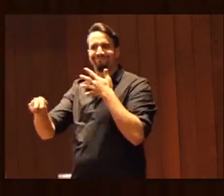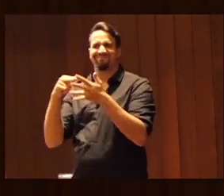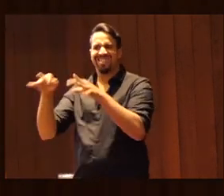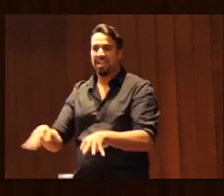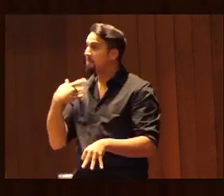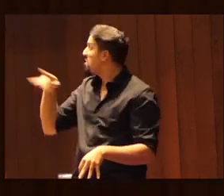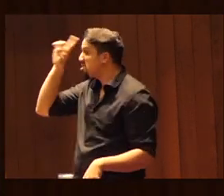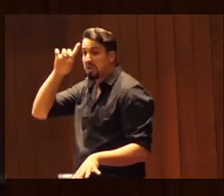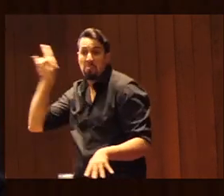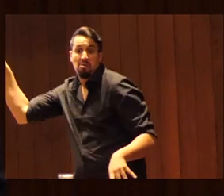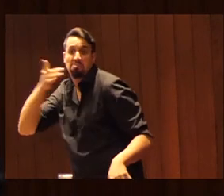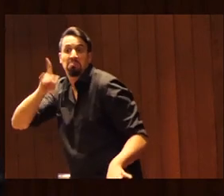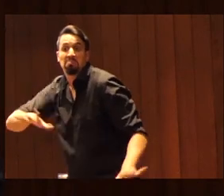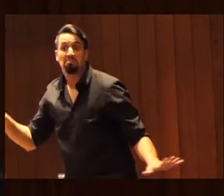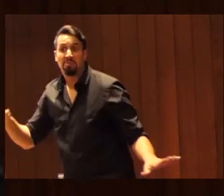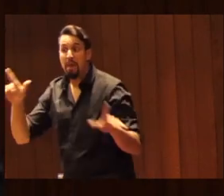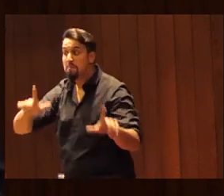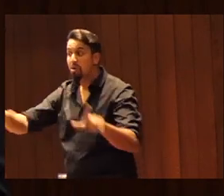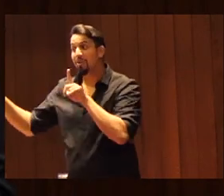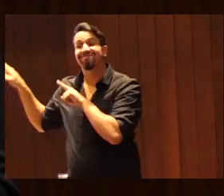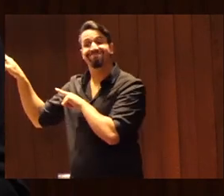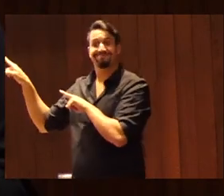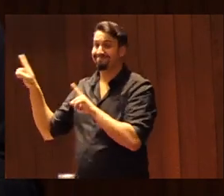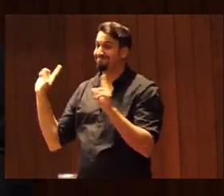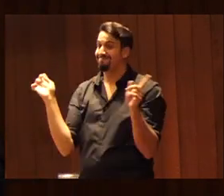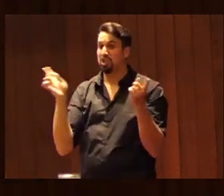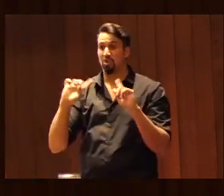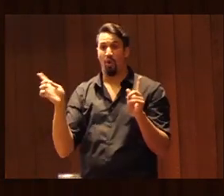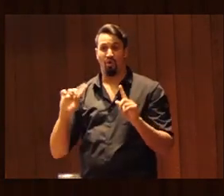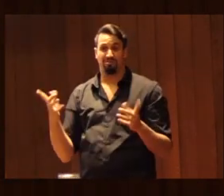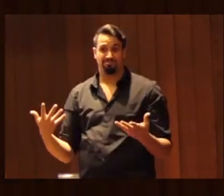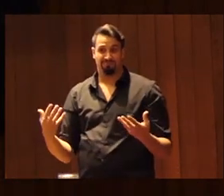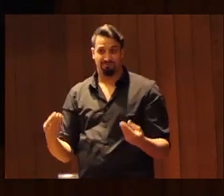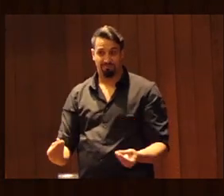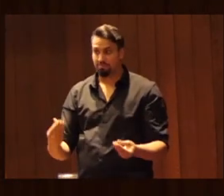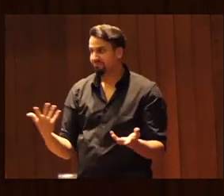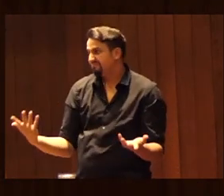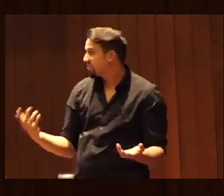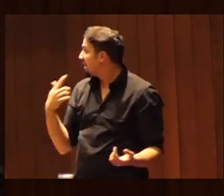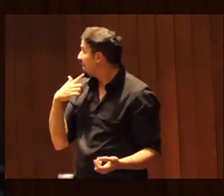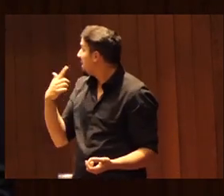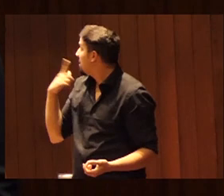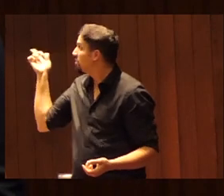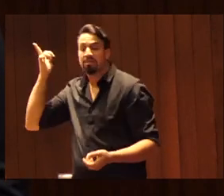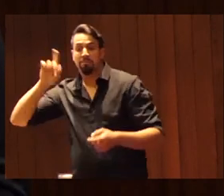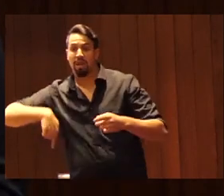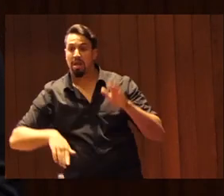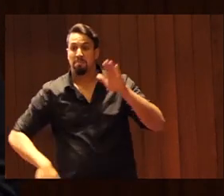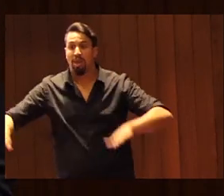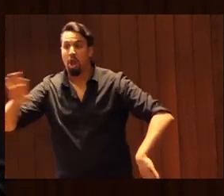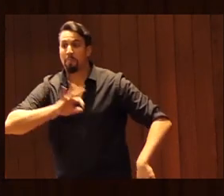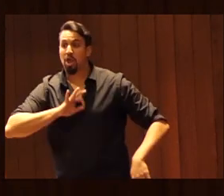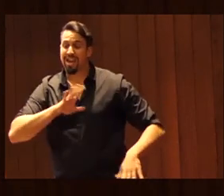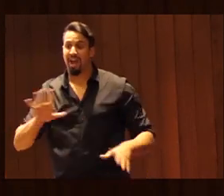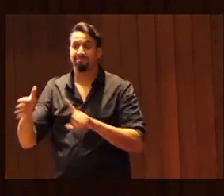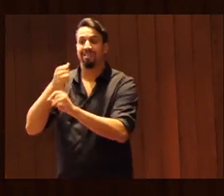quién es. Ella no es la protagonista de este logro. ¿Qué decir? Esta nadadora que consiguió la medalla gracias a su